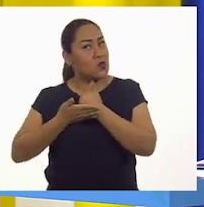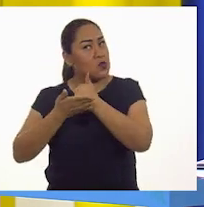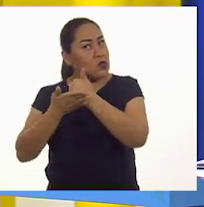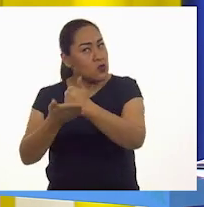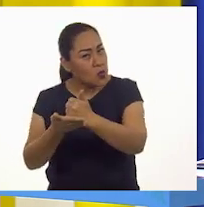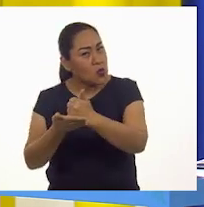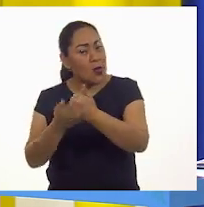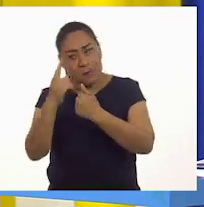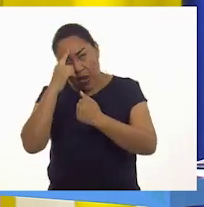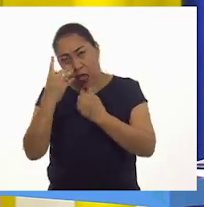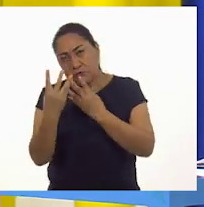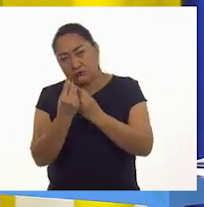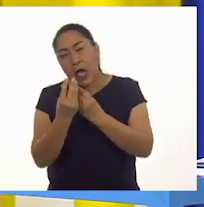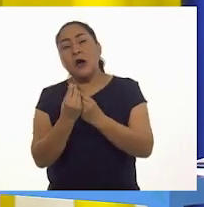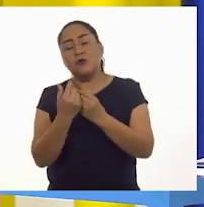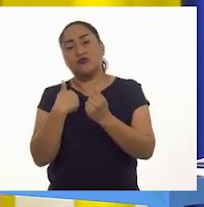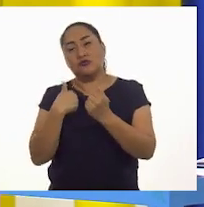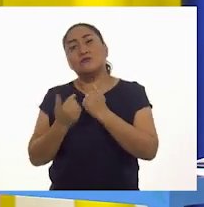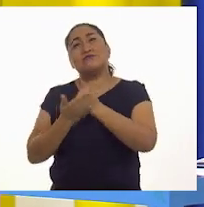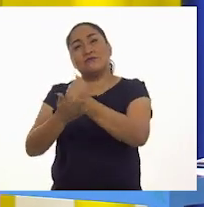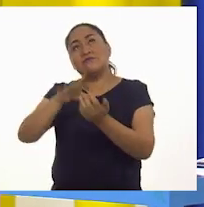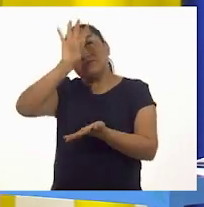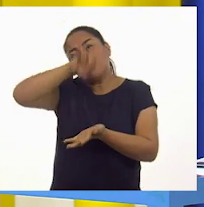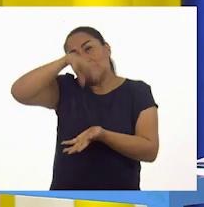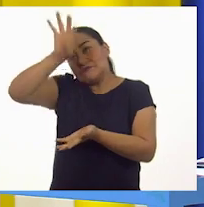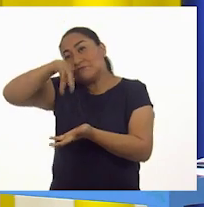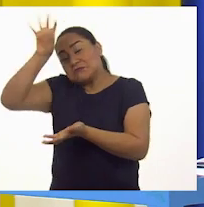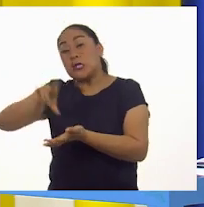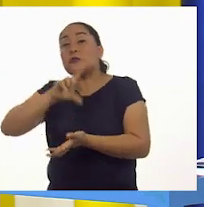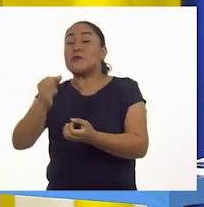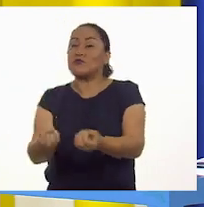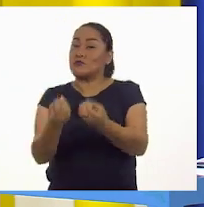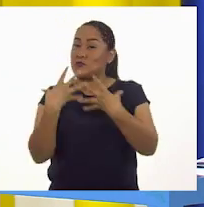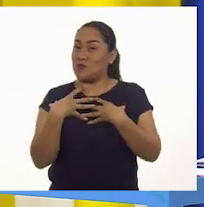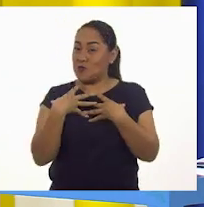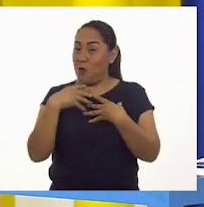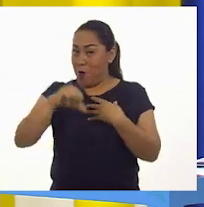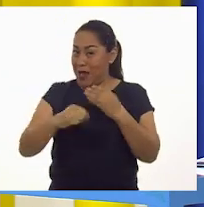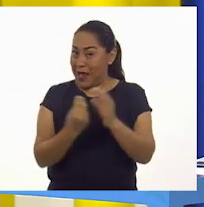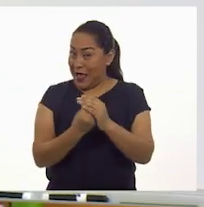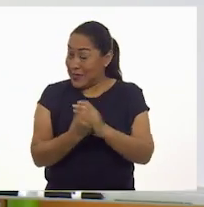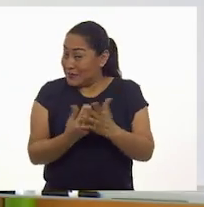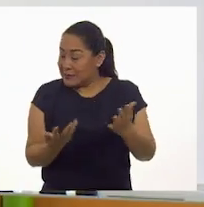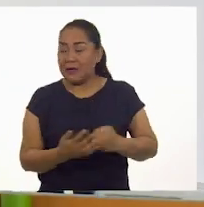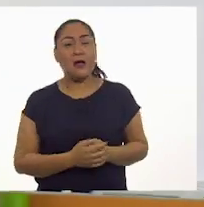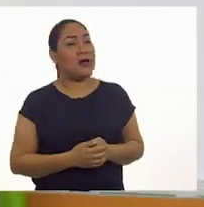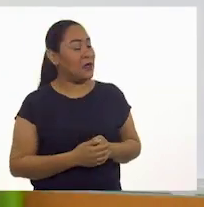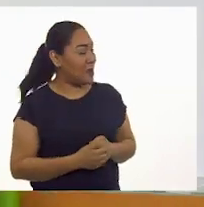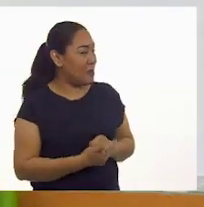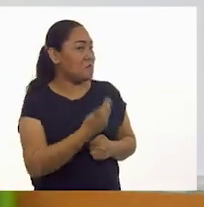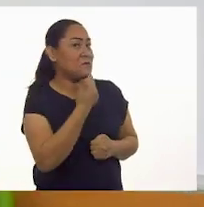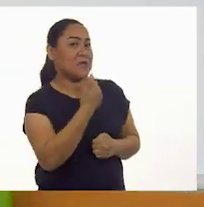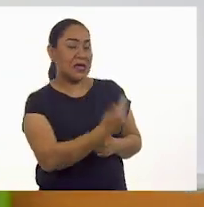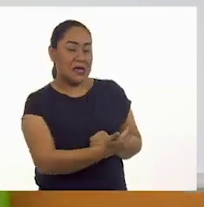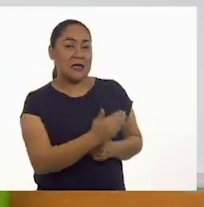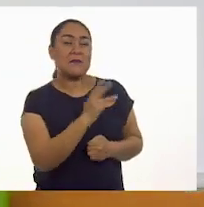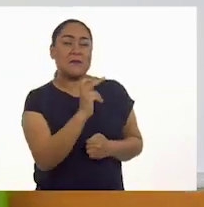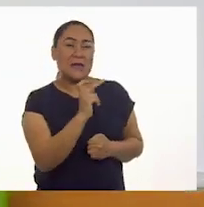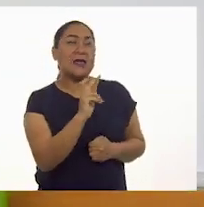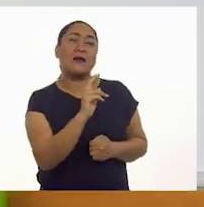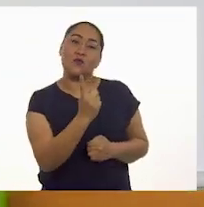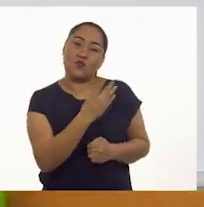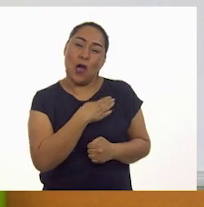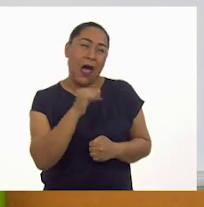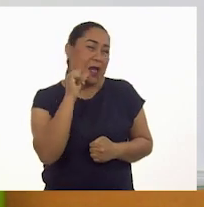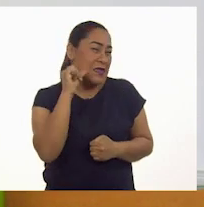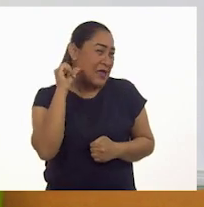le ayudé a cortar mandarinas de su árbol y me regaló unas para la clase del día de hoy. ¡Qué bien, Pepe! Y qué bueno que pusiste en práctica lo que platicamos el